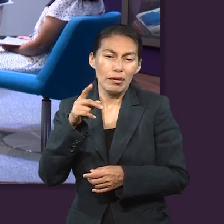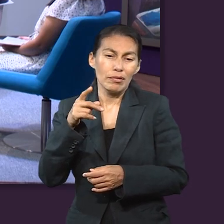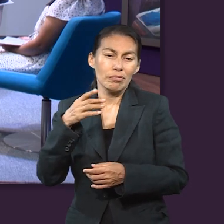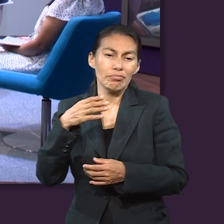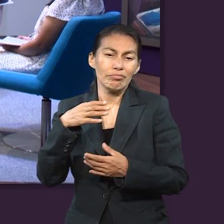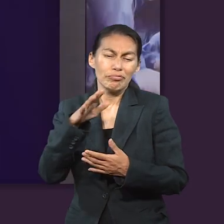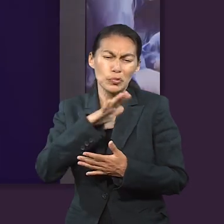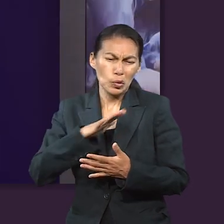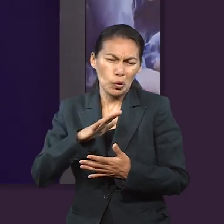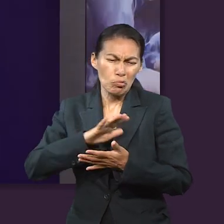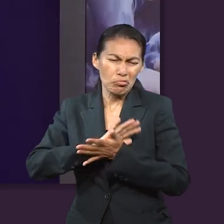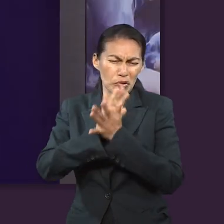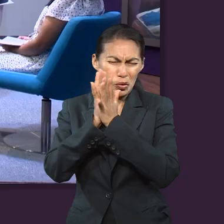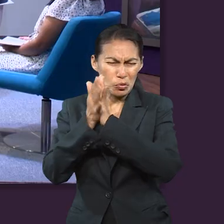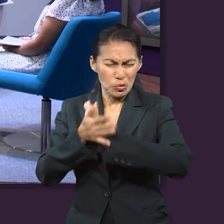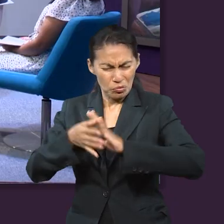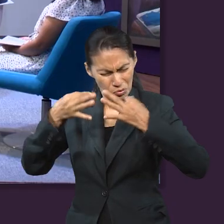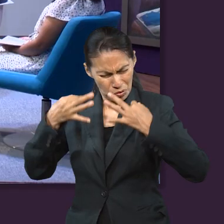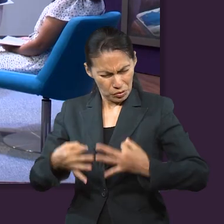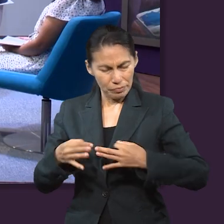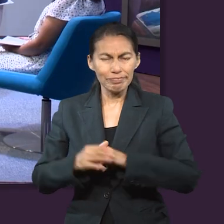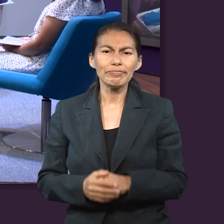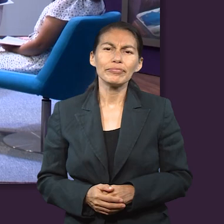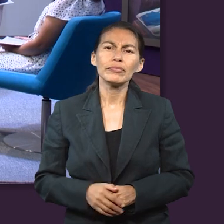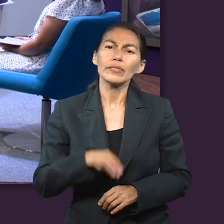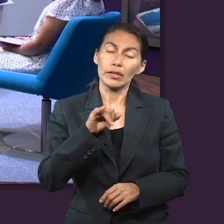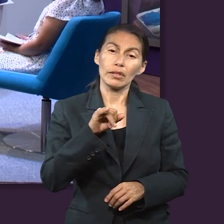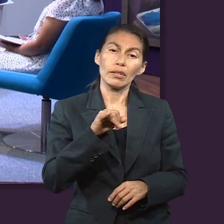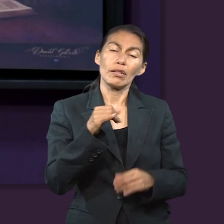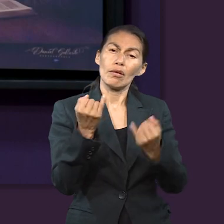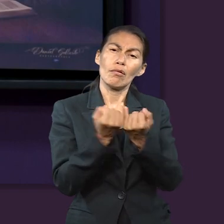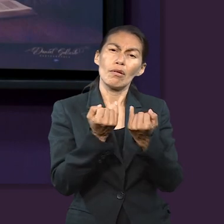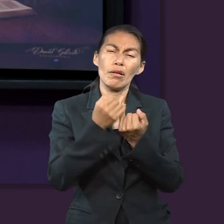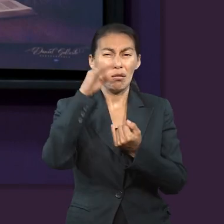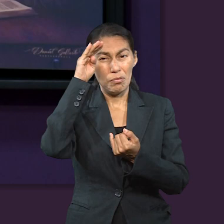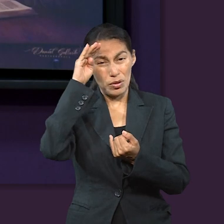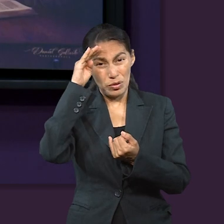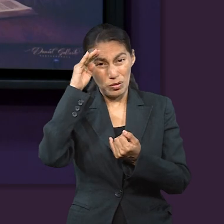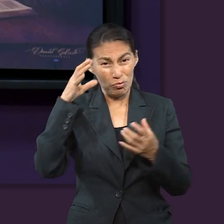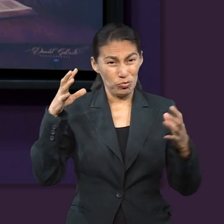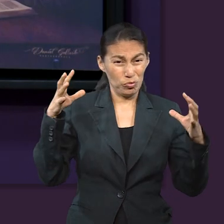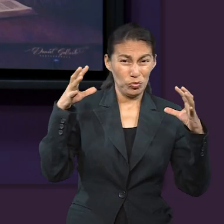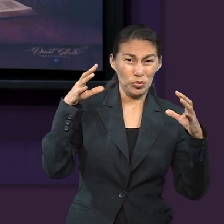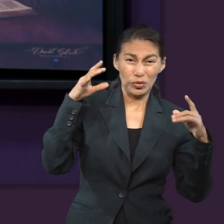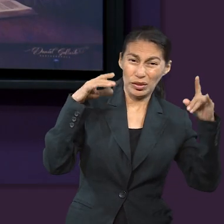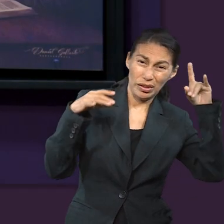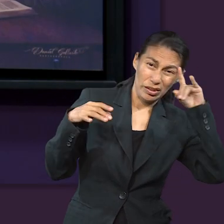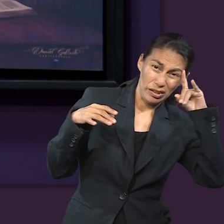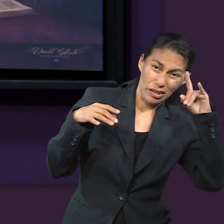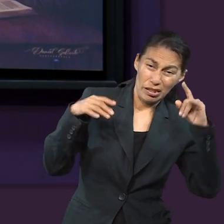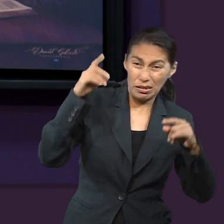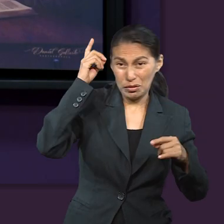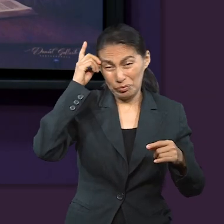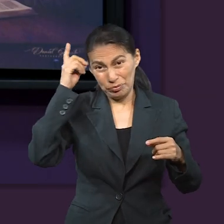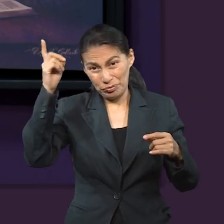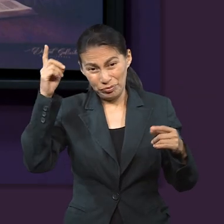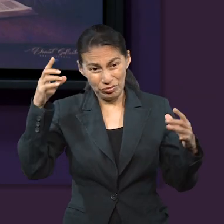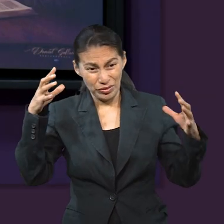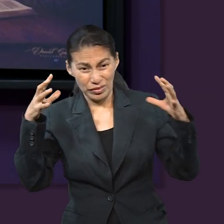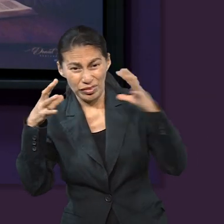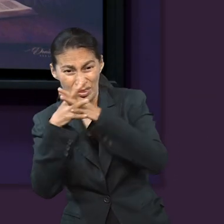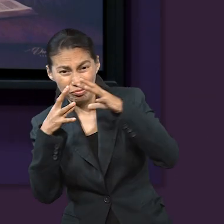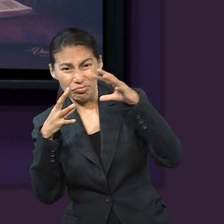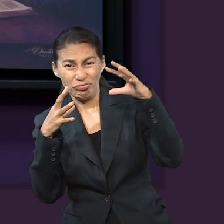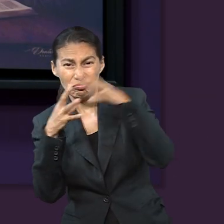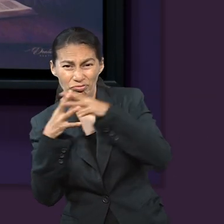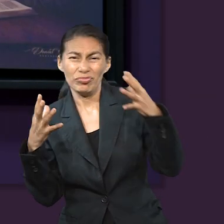de ese proceso tan dramático, Sí, también pienso que estamos en un conflicto cósmico y ese conflicto